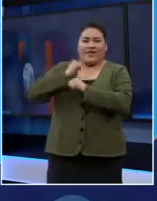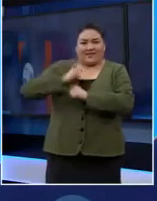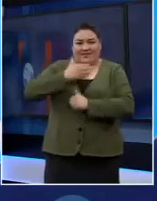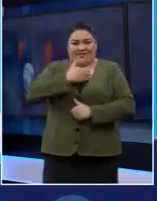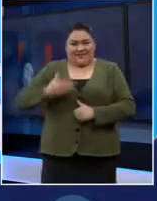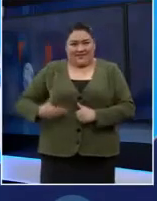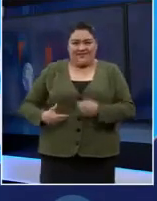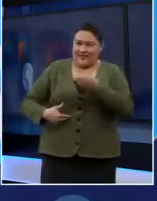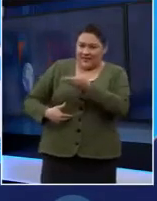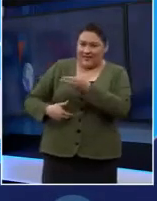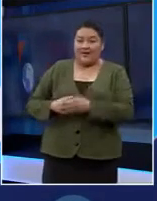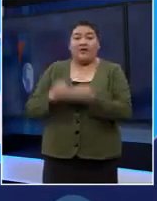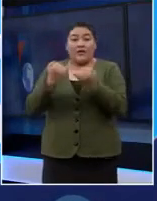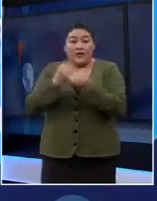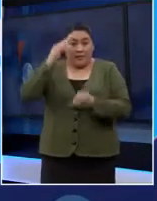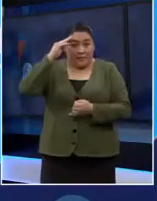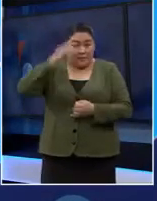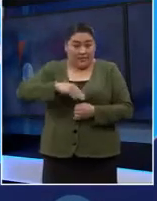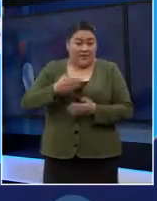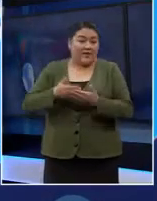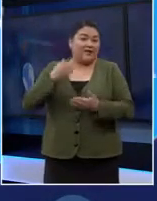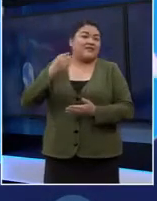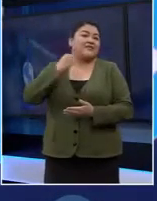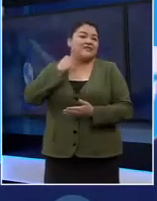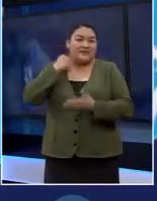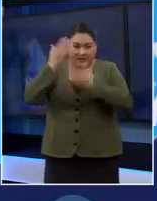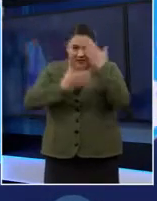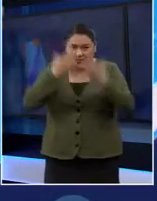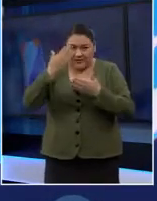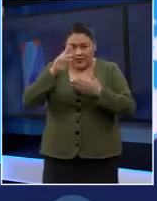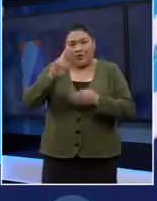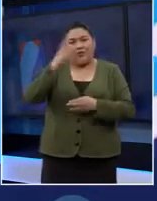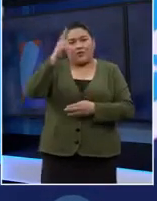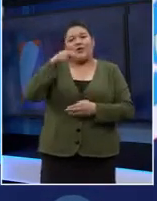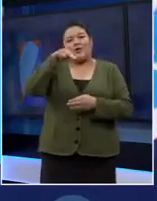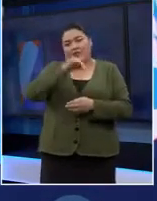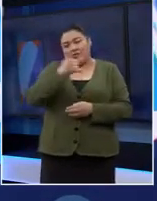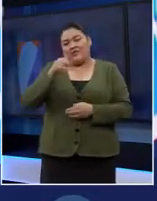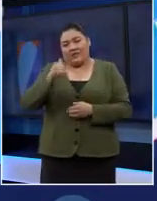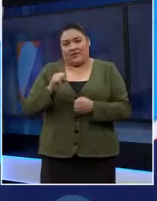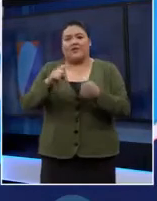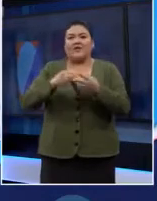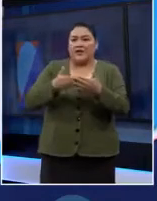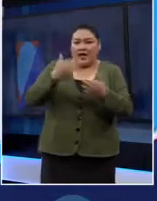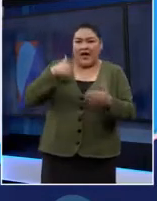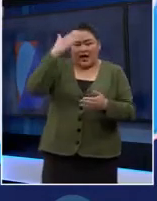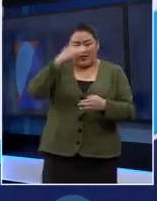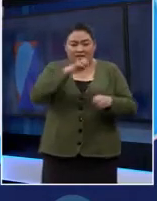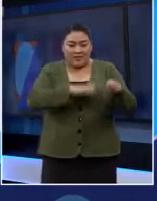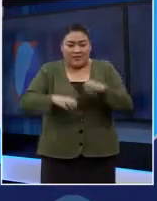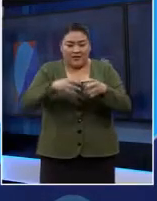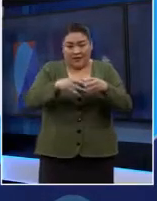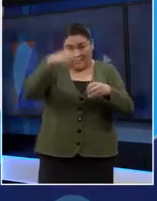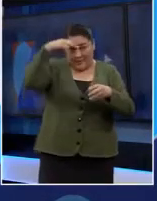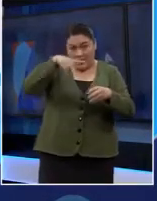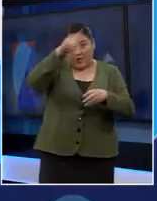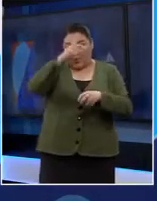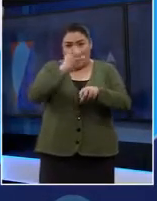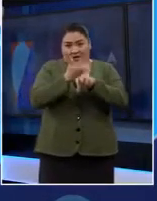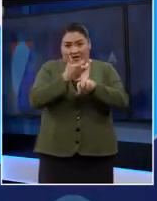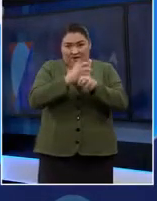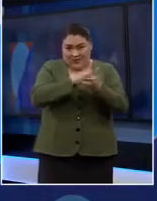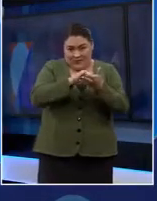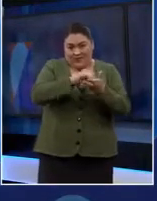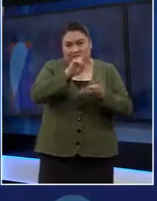el CONAPRES, y también es maestra en Derecho por la Universidad de Nueva York. Encabezó el área de Asuntos Políticos de la Embajada de México en Washington, D.C.